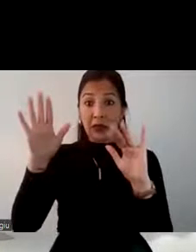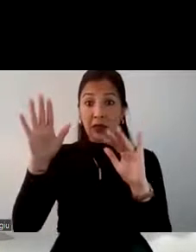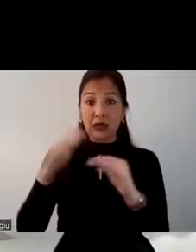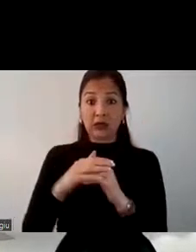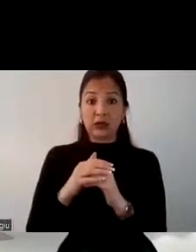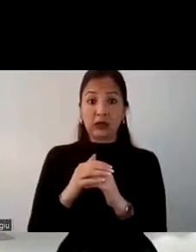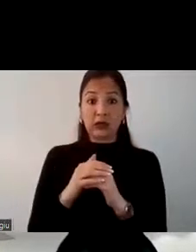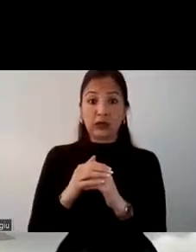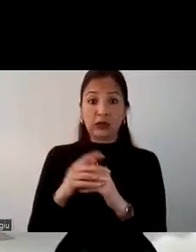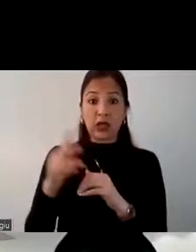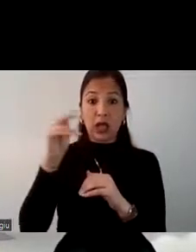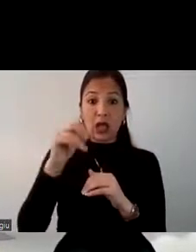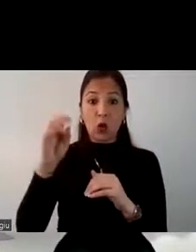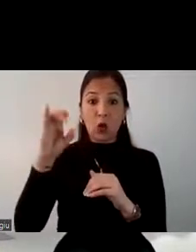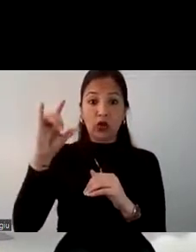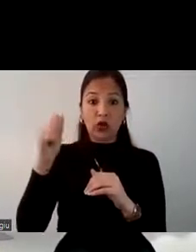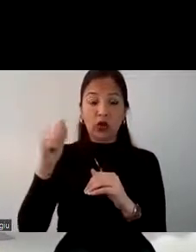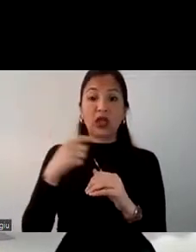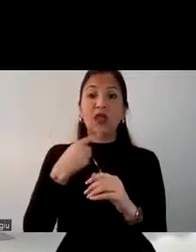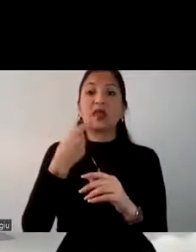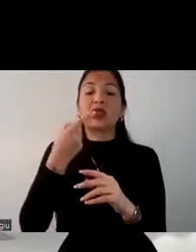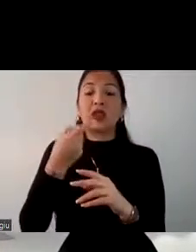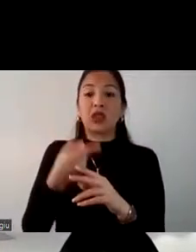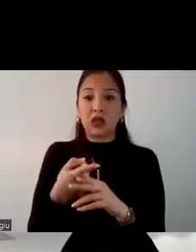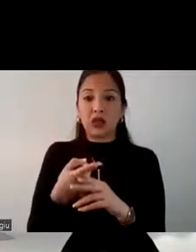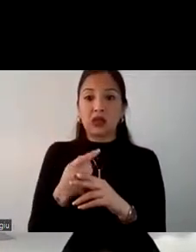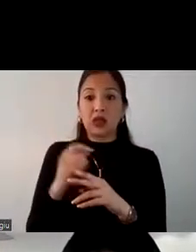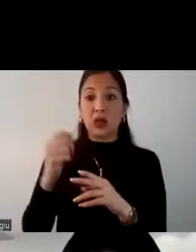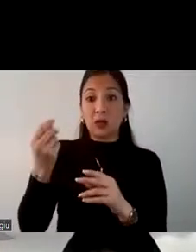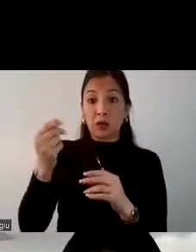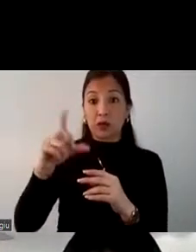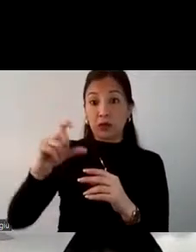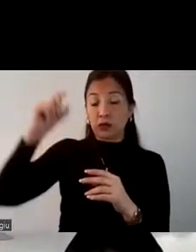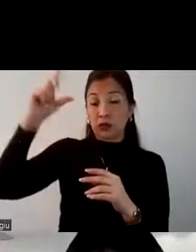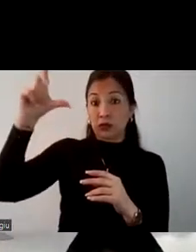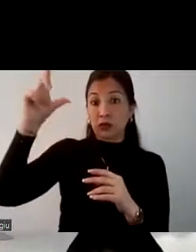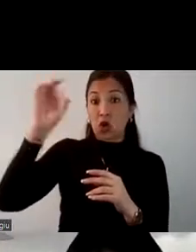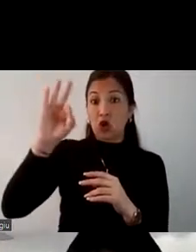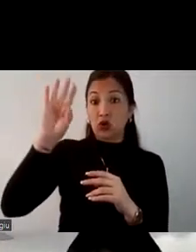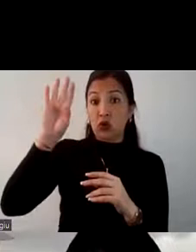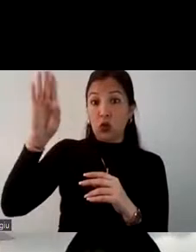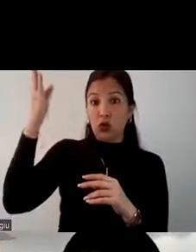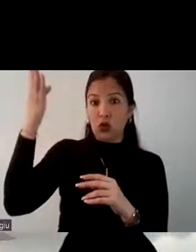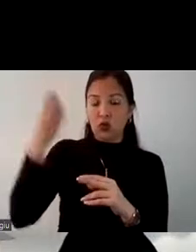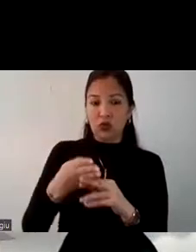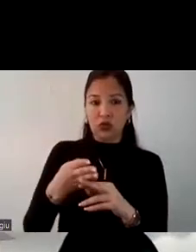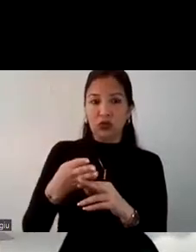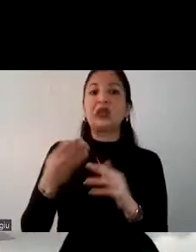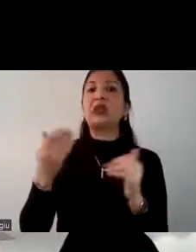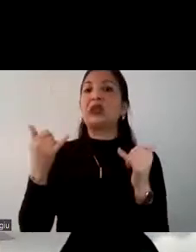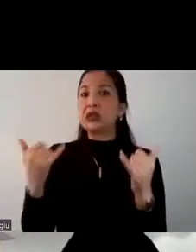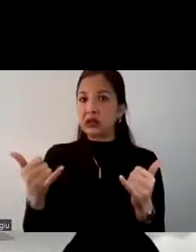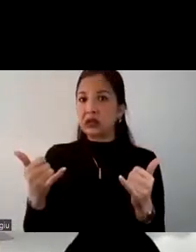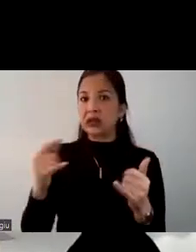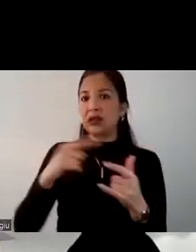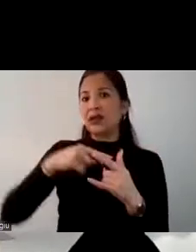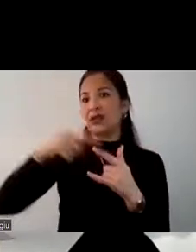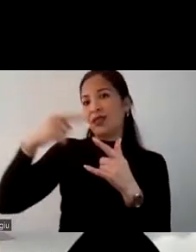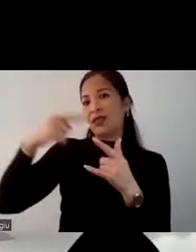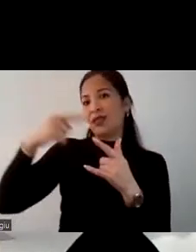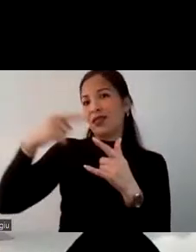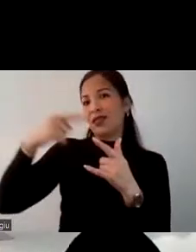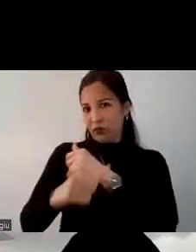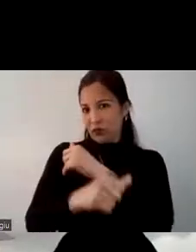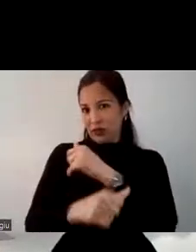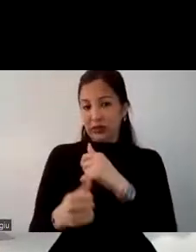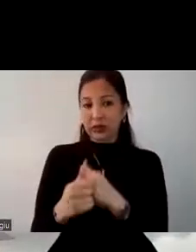extranjero. Y cabe mencionar que el estrato alto, que es el 84%, habría realizado algún viaje internacional. Y